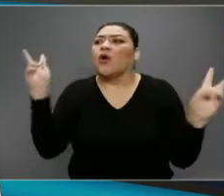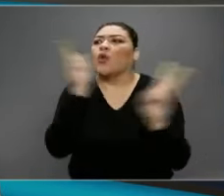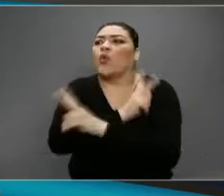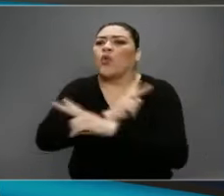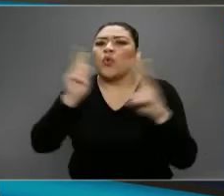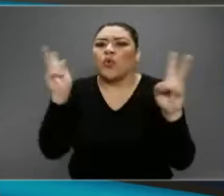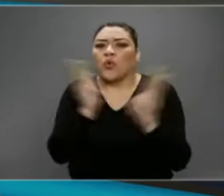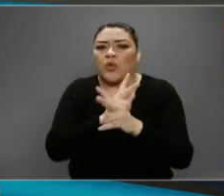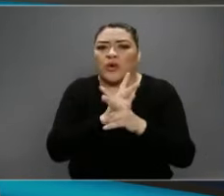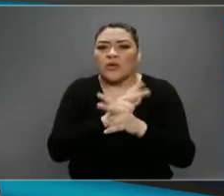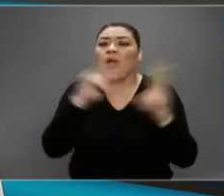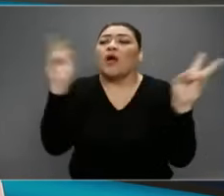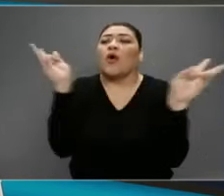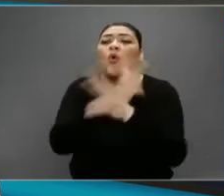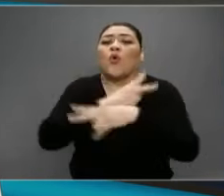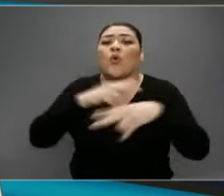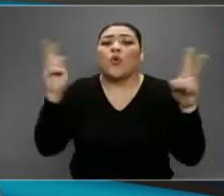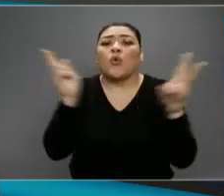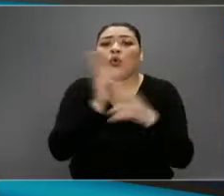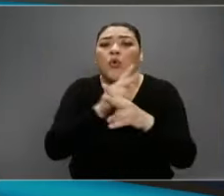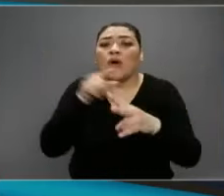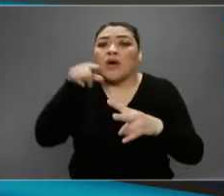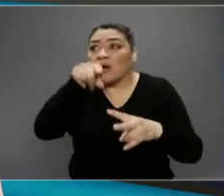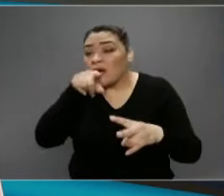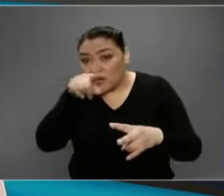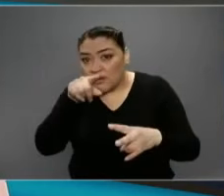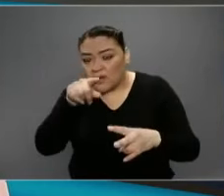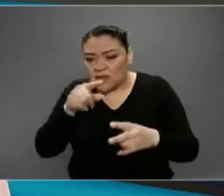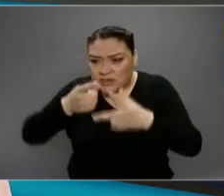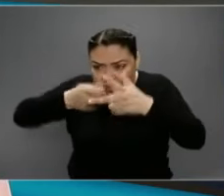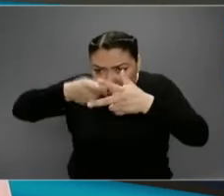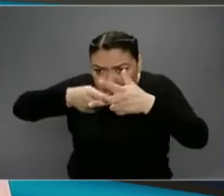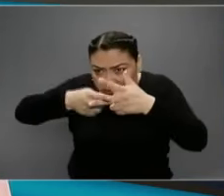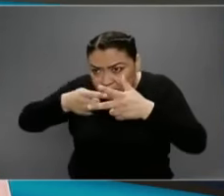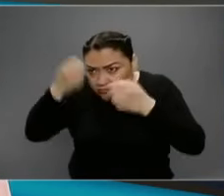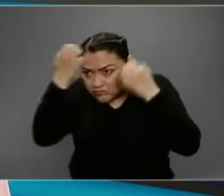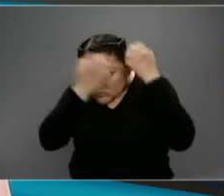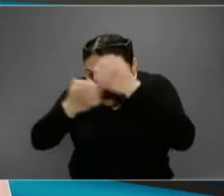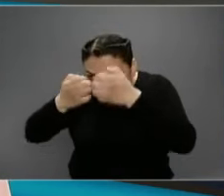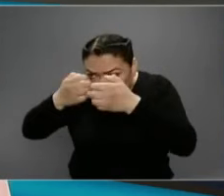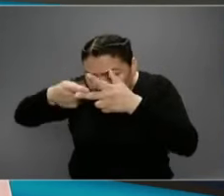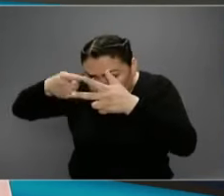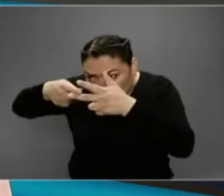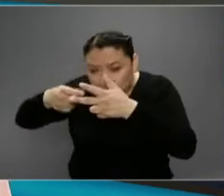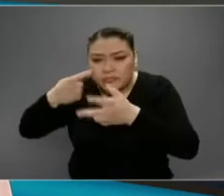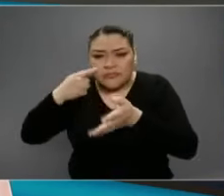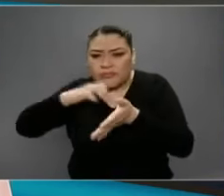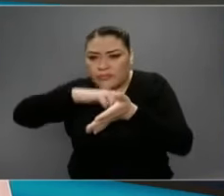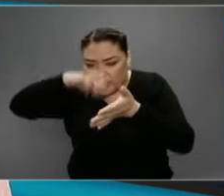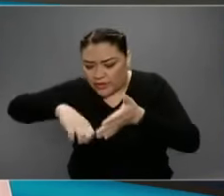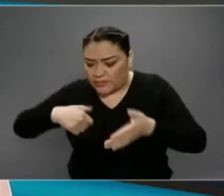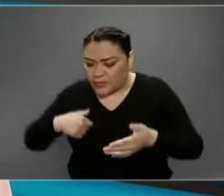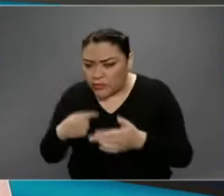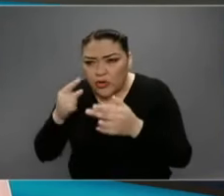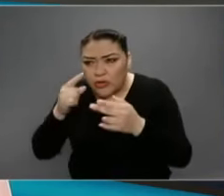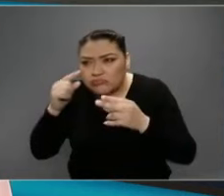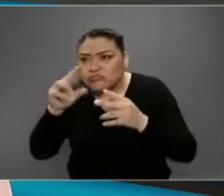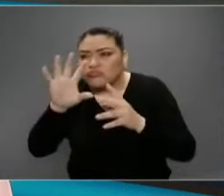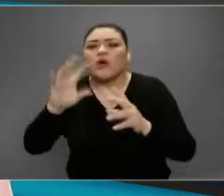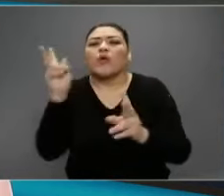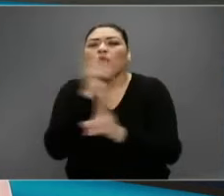Ciudad de México y en otras ciudades de nuestro país. Cuando una unidad de monitoreo dice, este es el número de